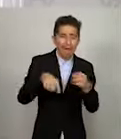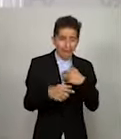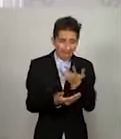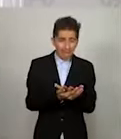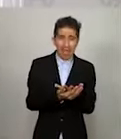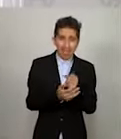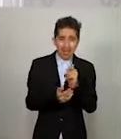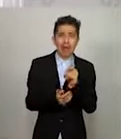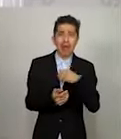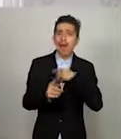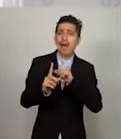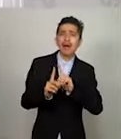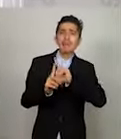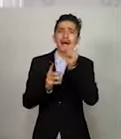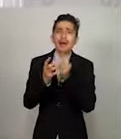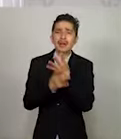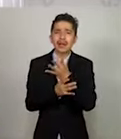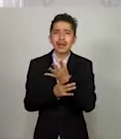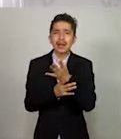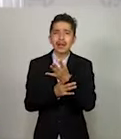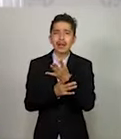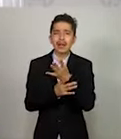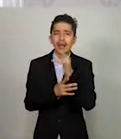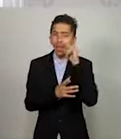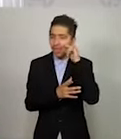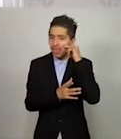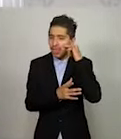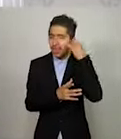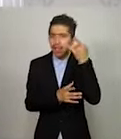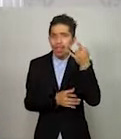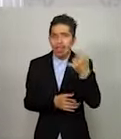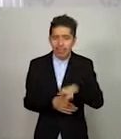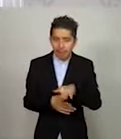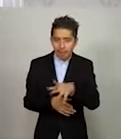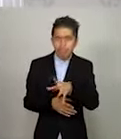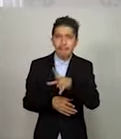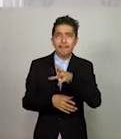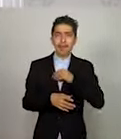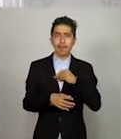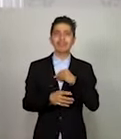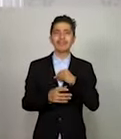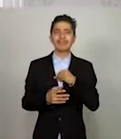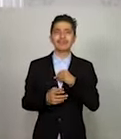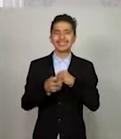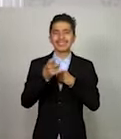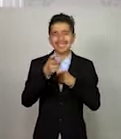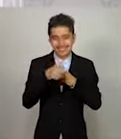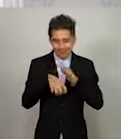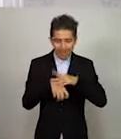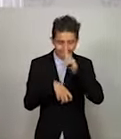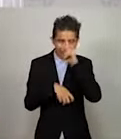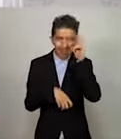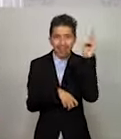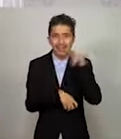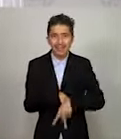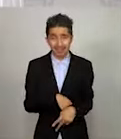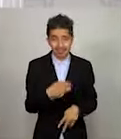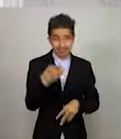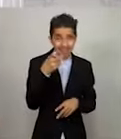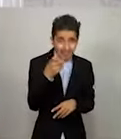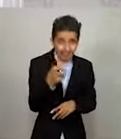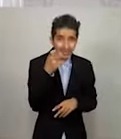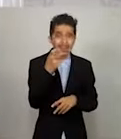fuimos a quién sabe dónde y resulta que en un descuido regresamos contagiados y eso nos golpea mucho.